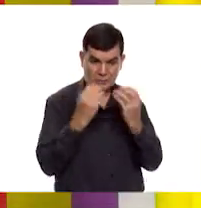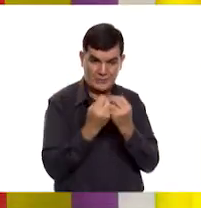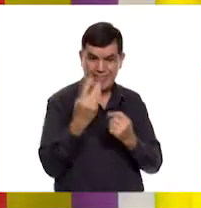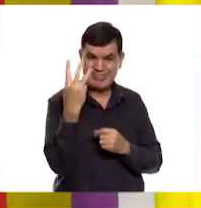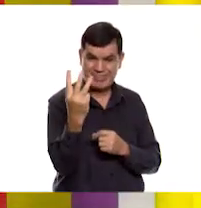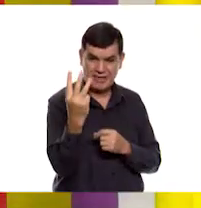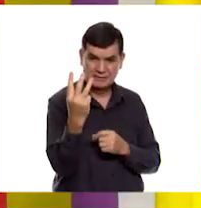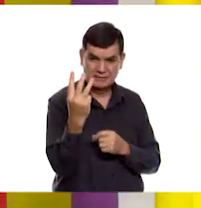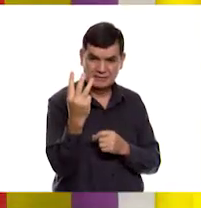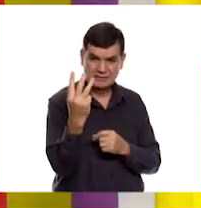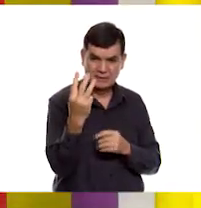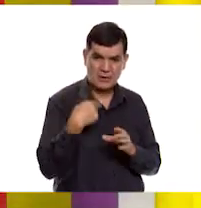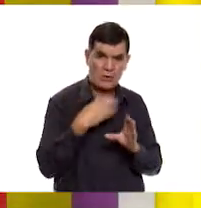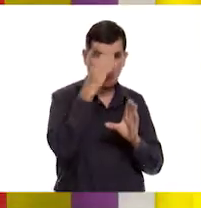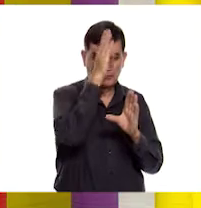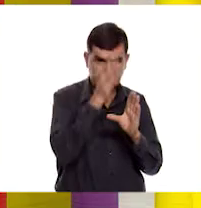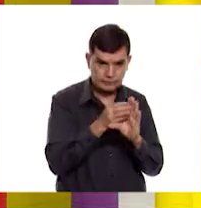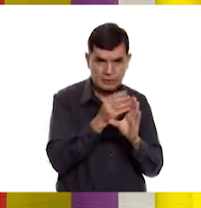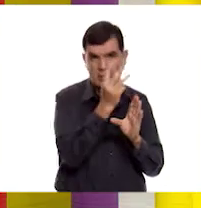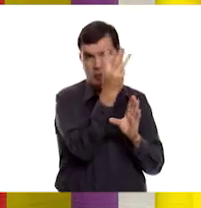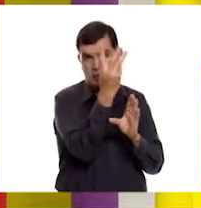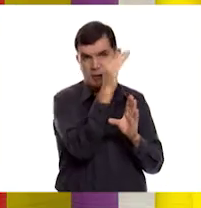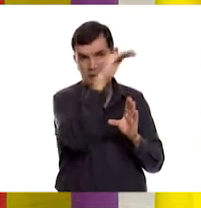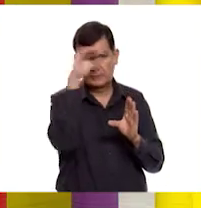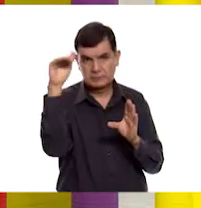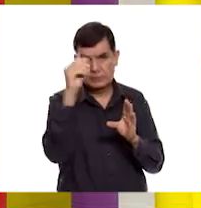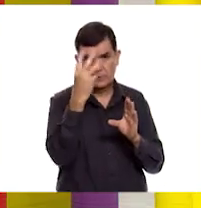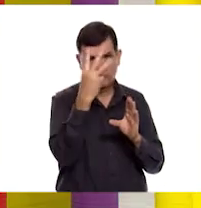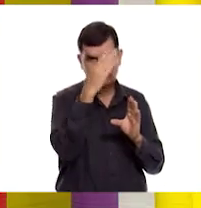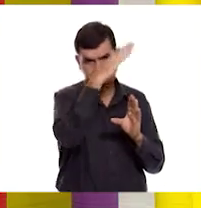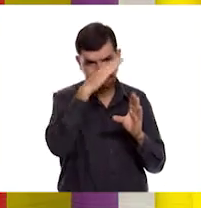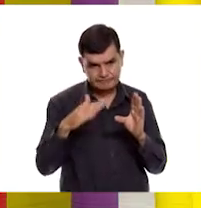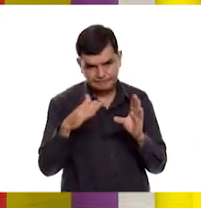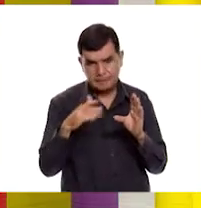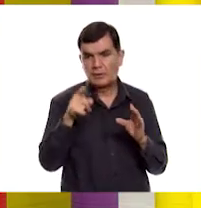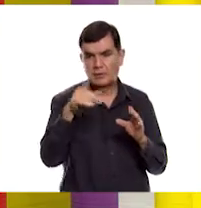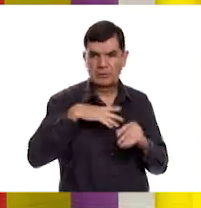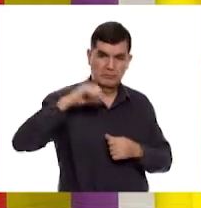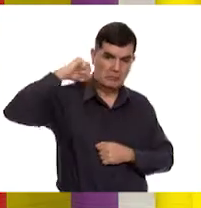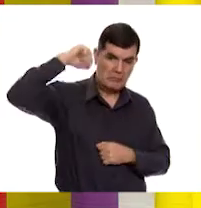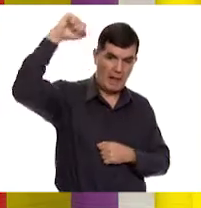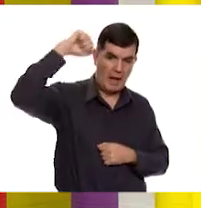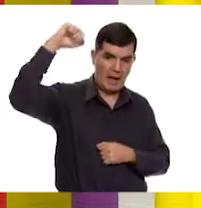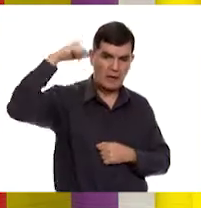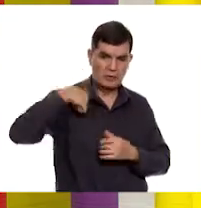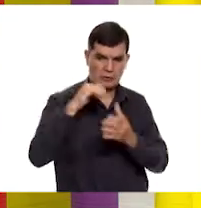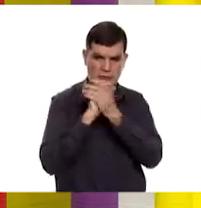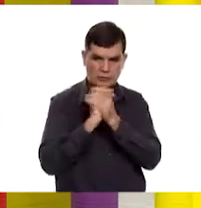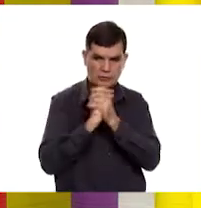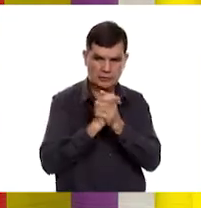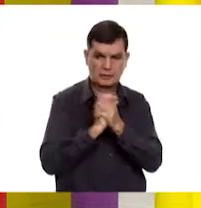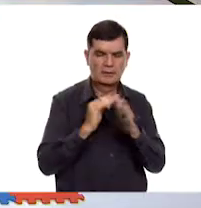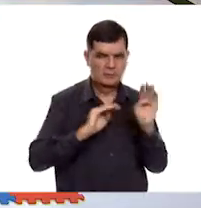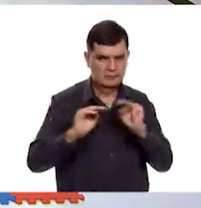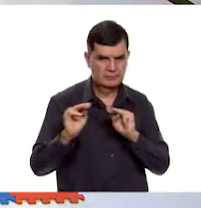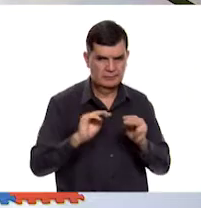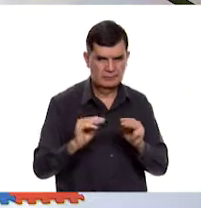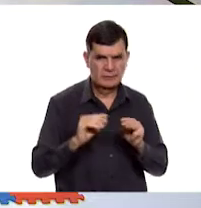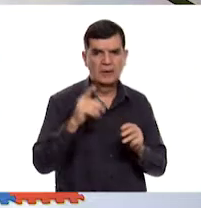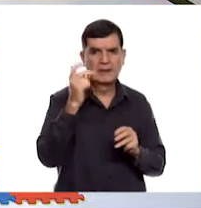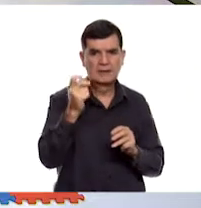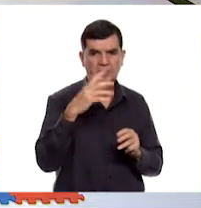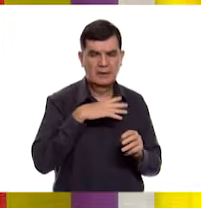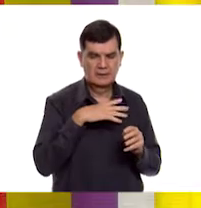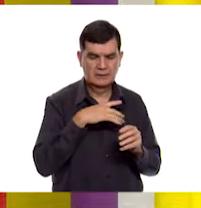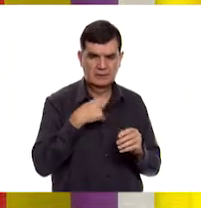tres en horizontal, tres en diagonal o tres en vertical, gritas lotería en movimiento. Me parece muy Y entonces